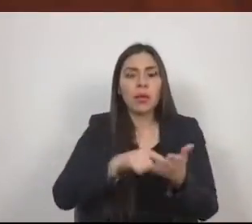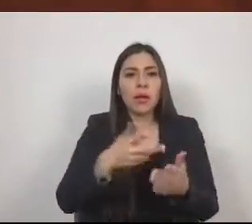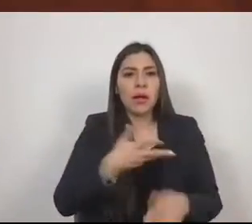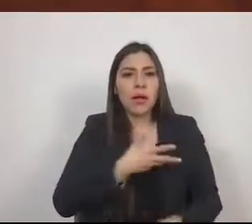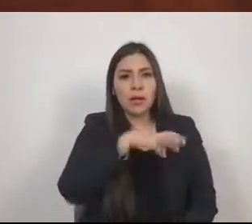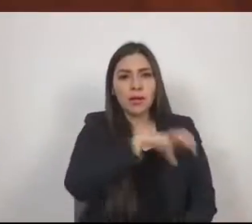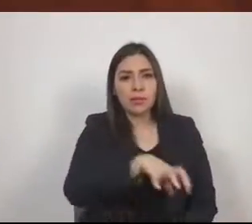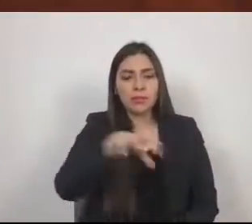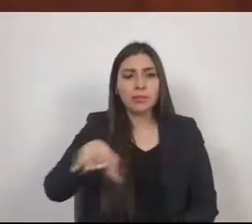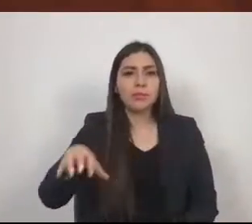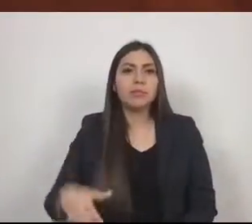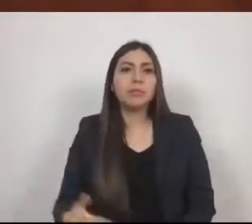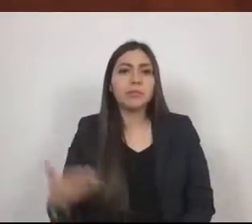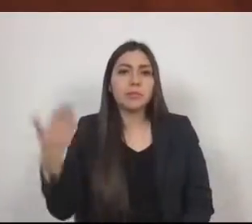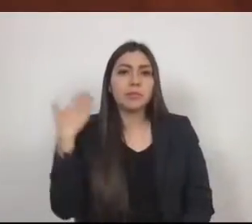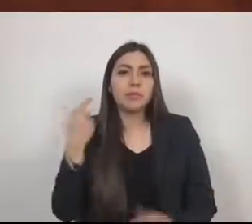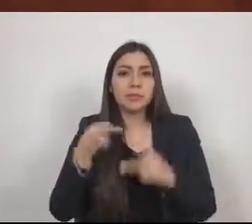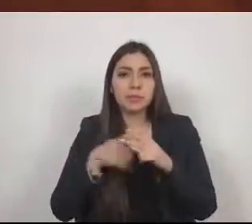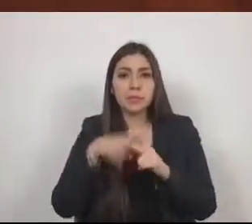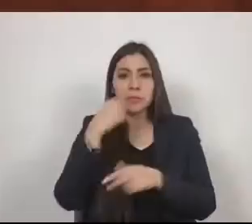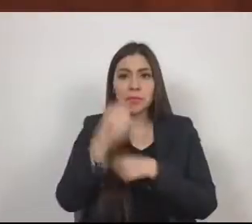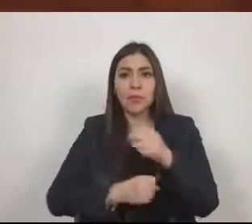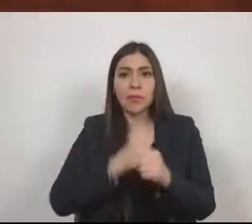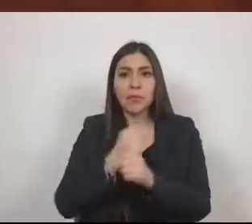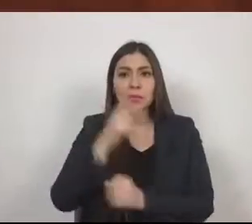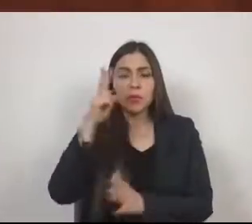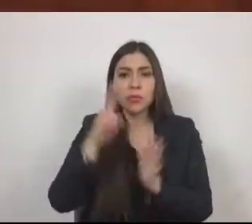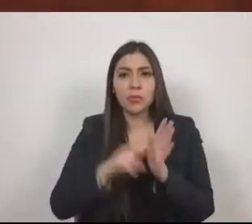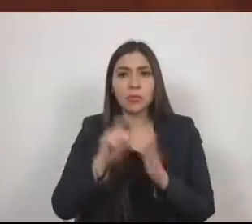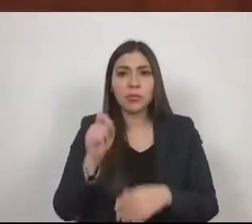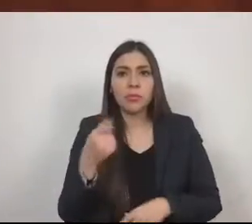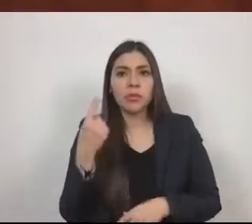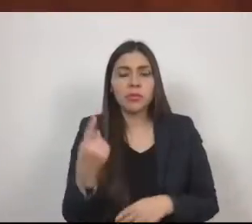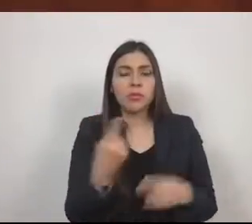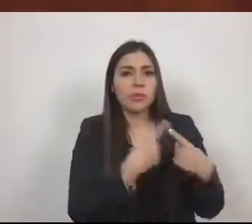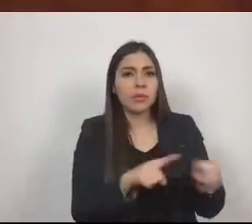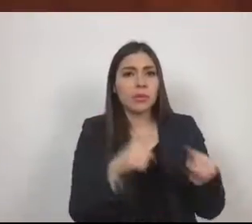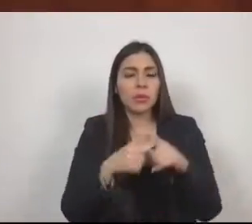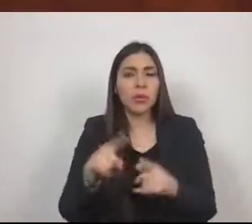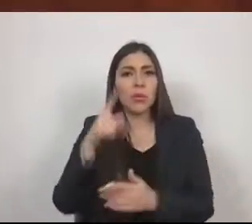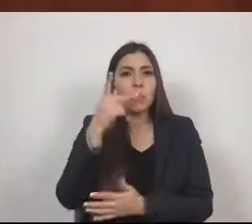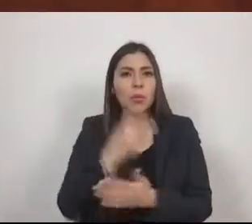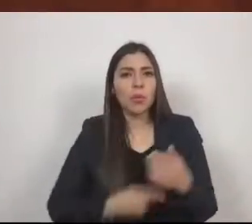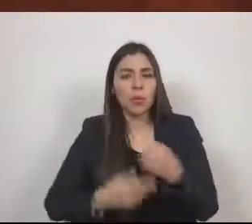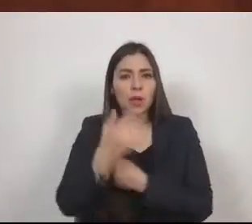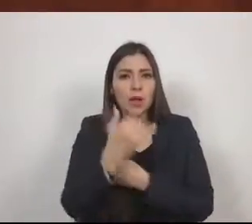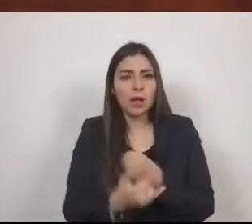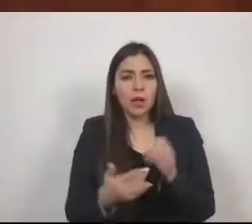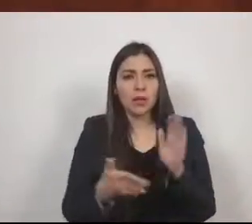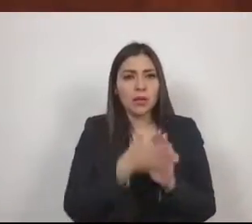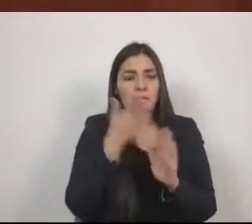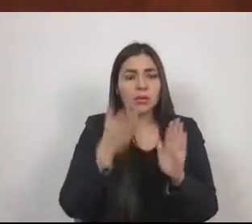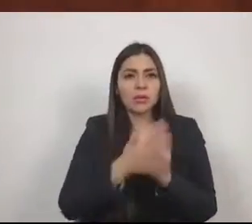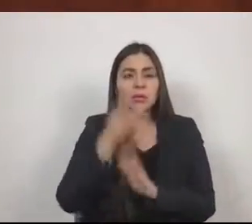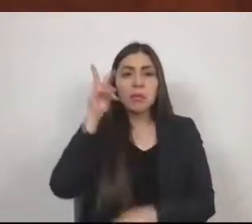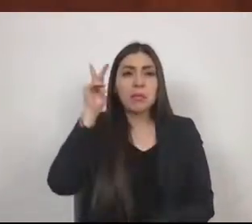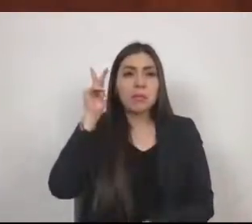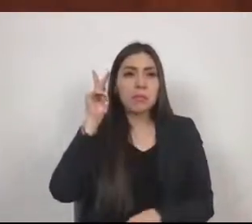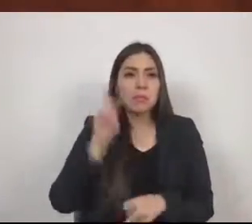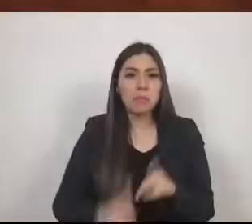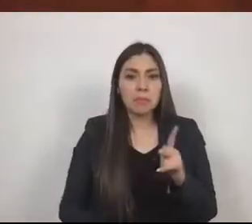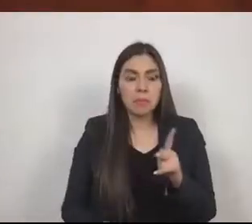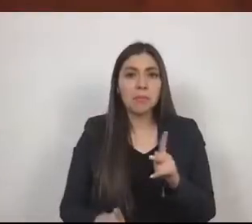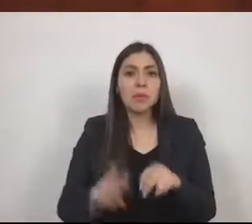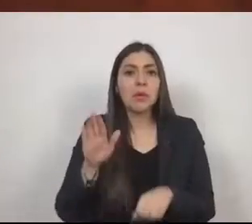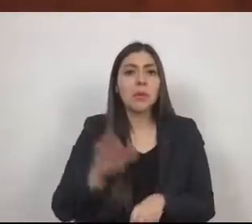A principios del 2021, por lo menos 21 proyectos de infraestructura quedaron en suspenso debido